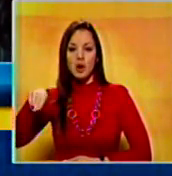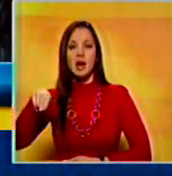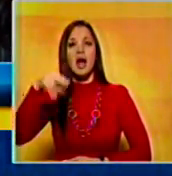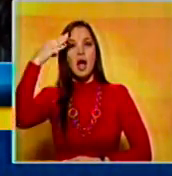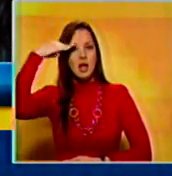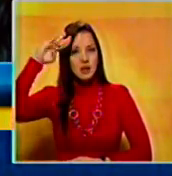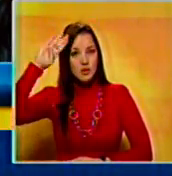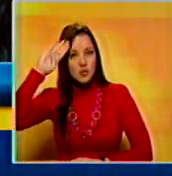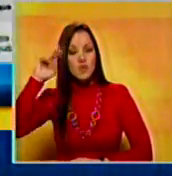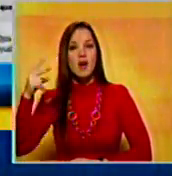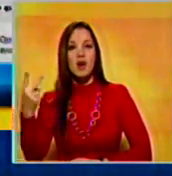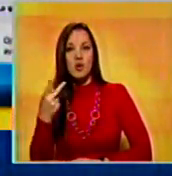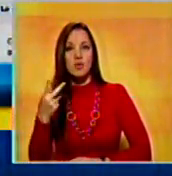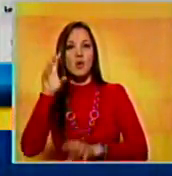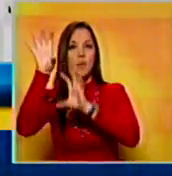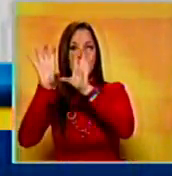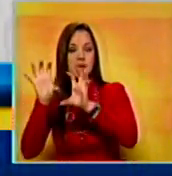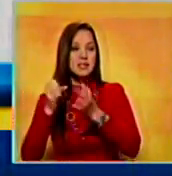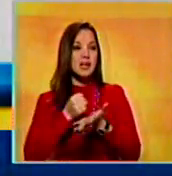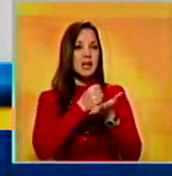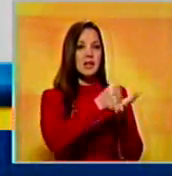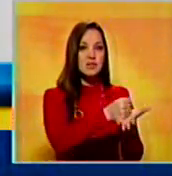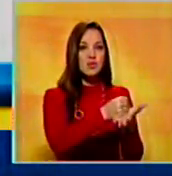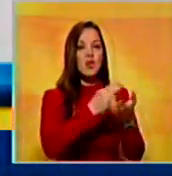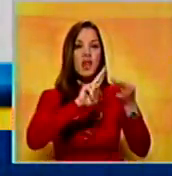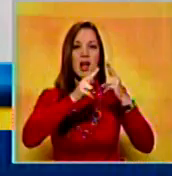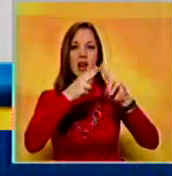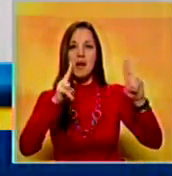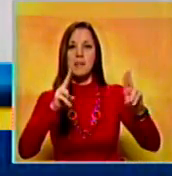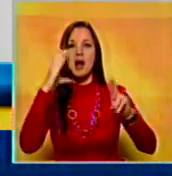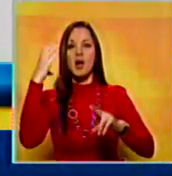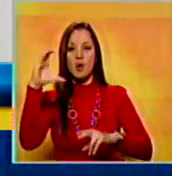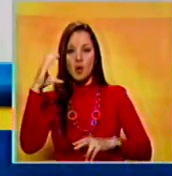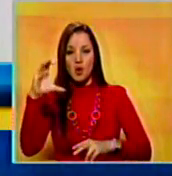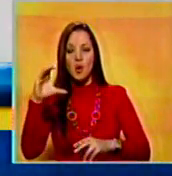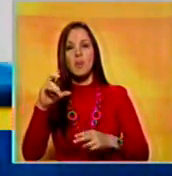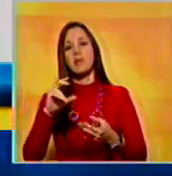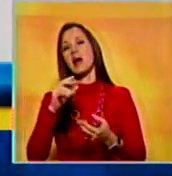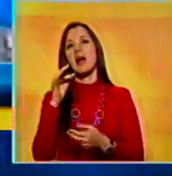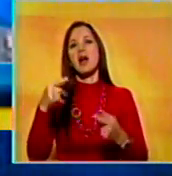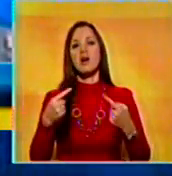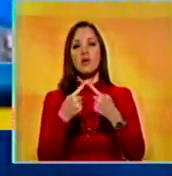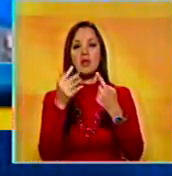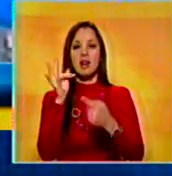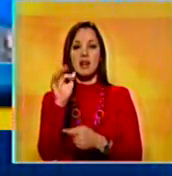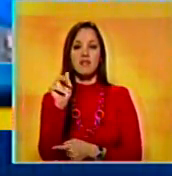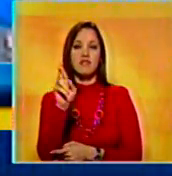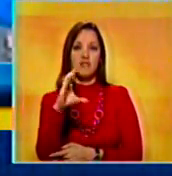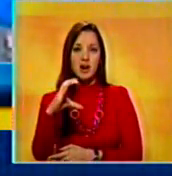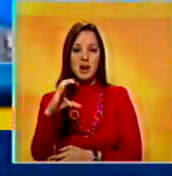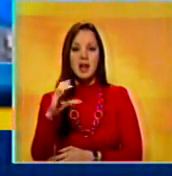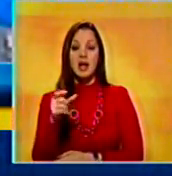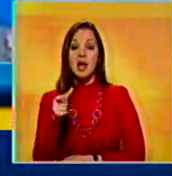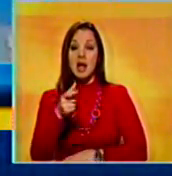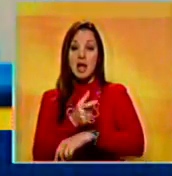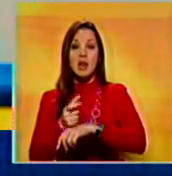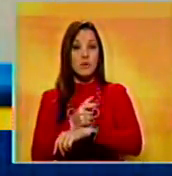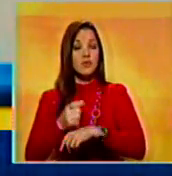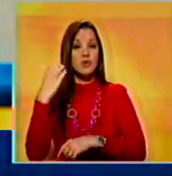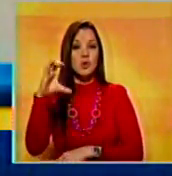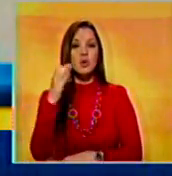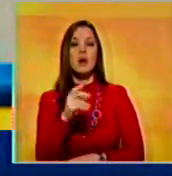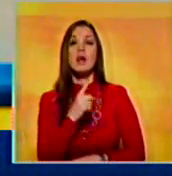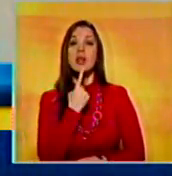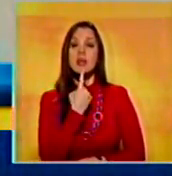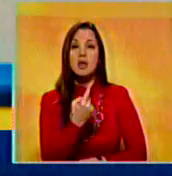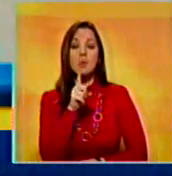conversaciones de paz entre el gobierno colombiano y las FARC, ofrecieron sus servicios. El gobierno de Juan Manuel Santos pidió prudencia respecto a las